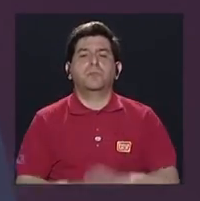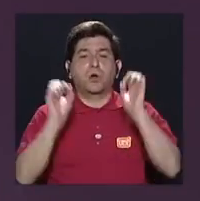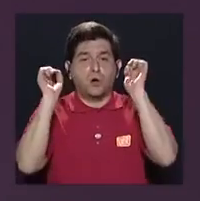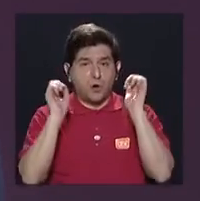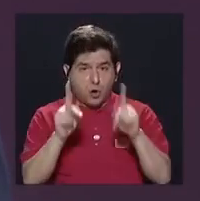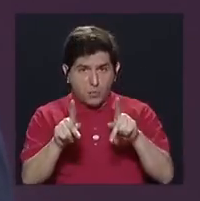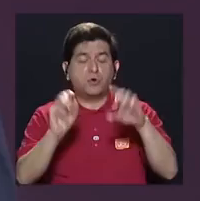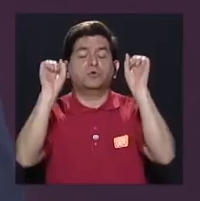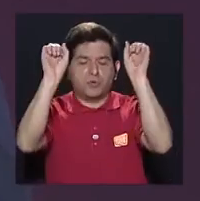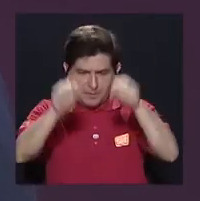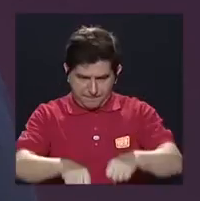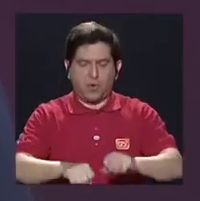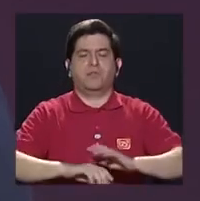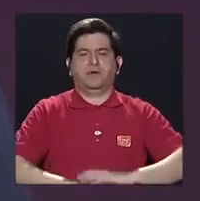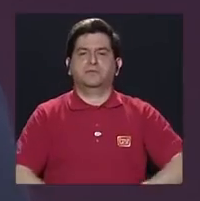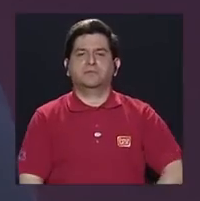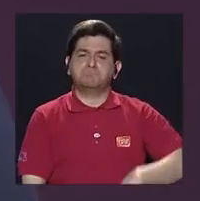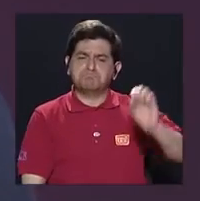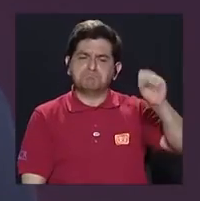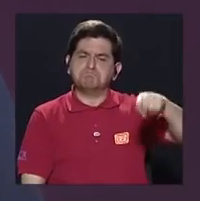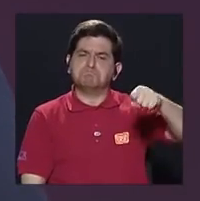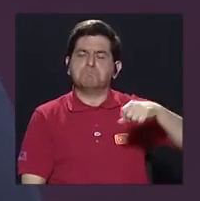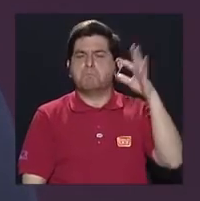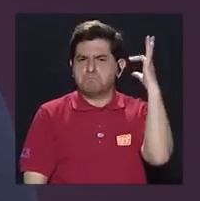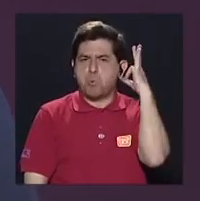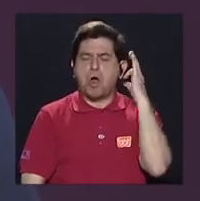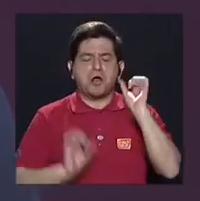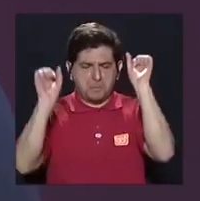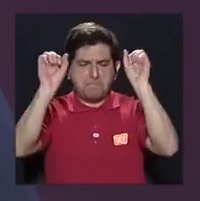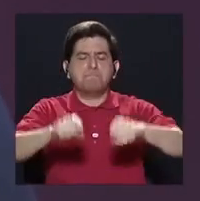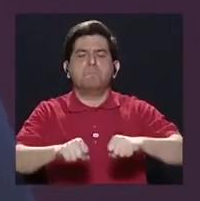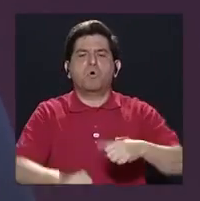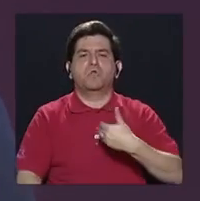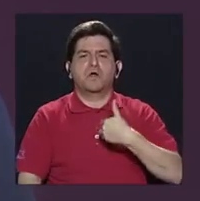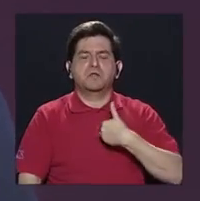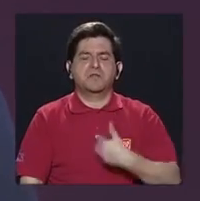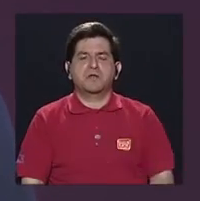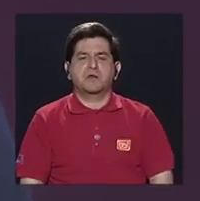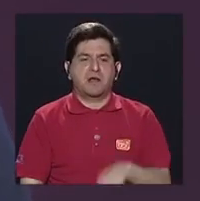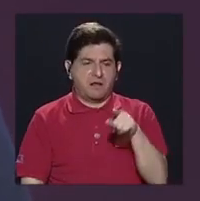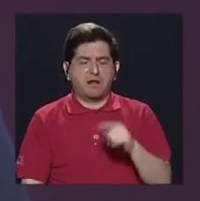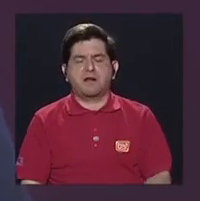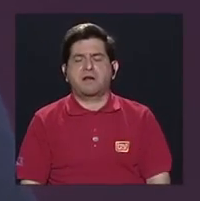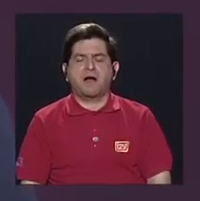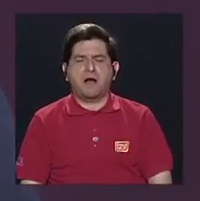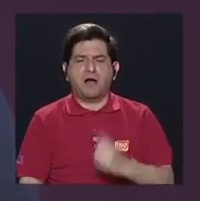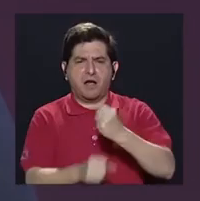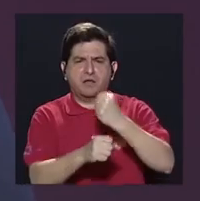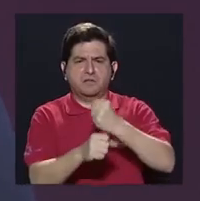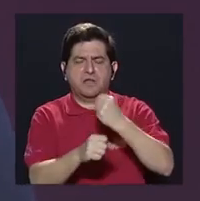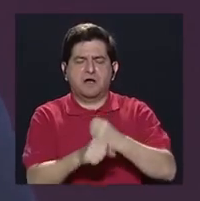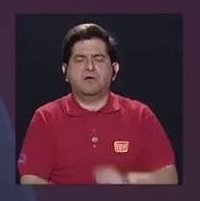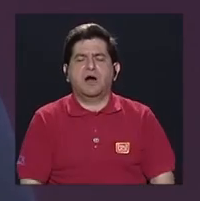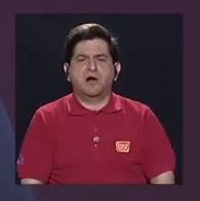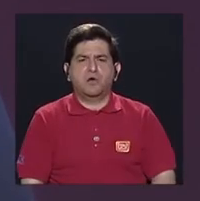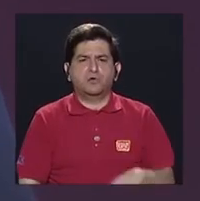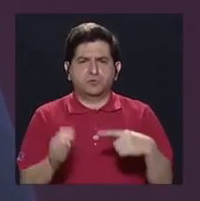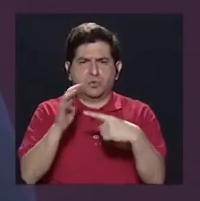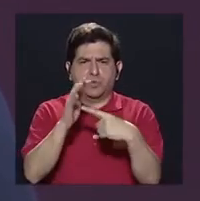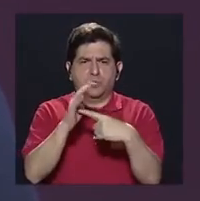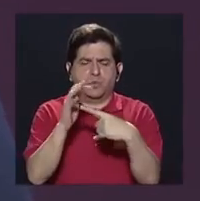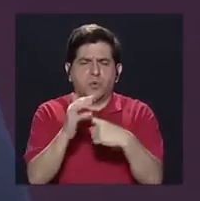que sí se puede, de que las mujeres sí podemos ocupar cargos de elección popular y cargos importantes. Entonces,